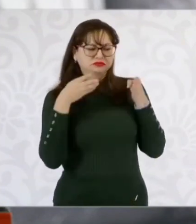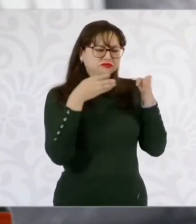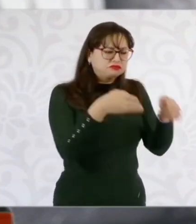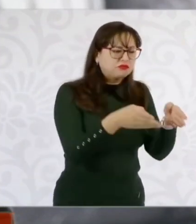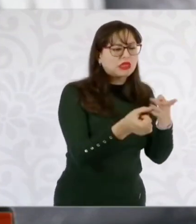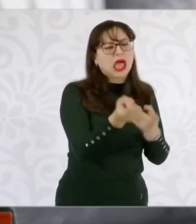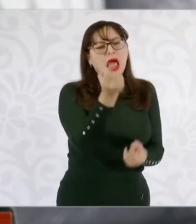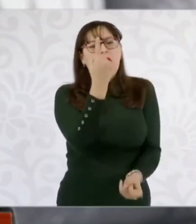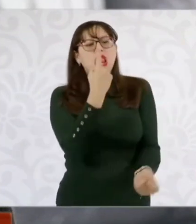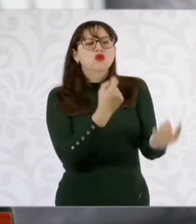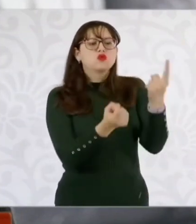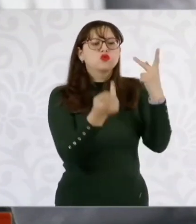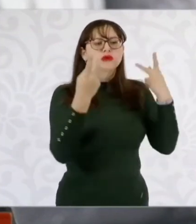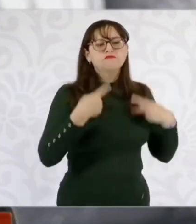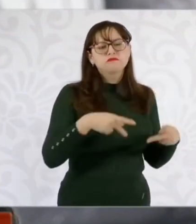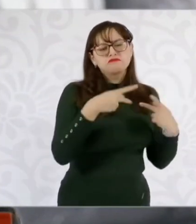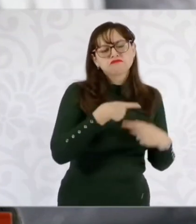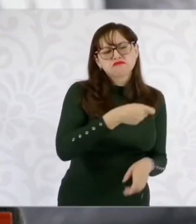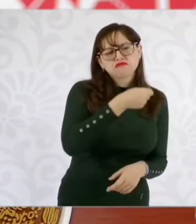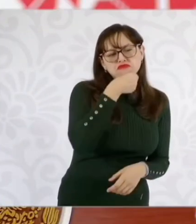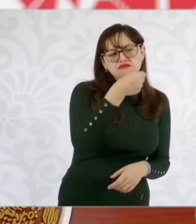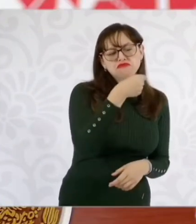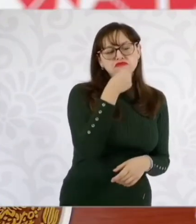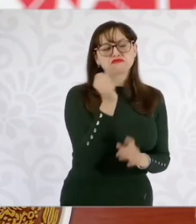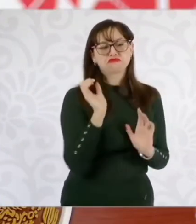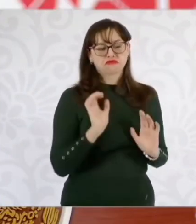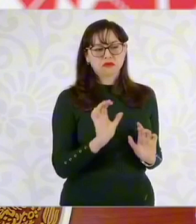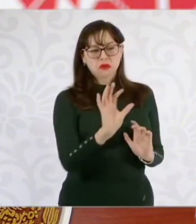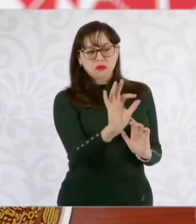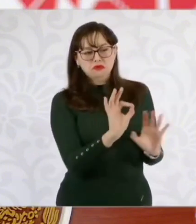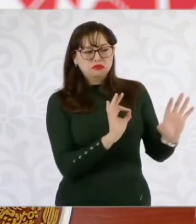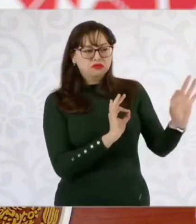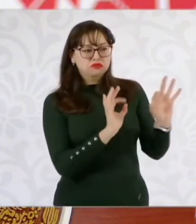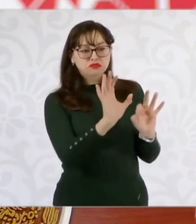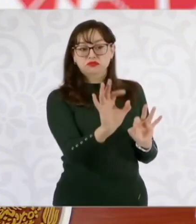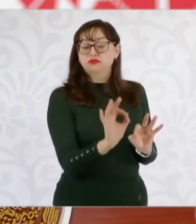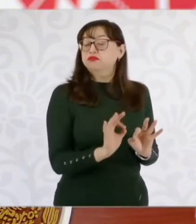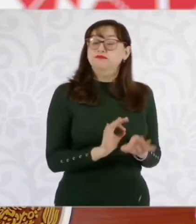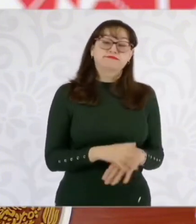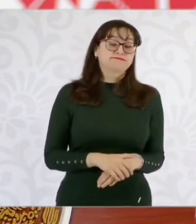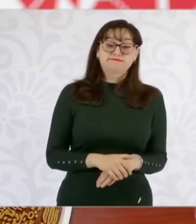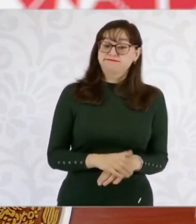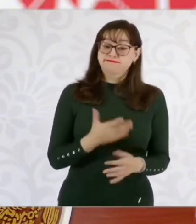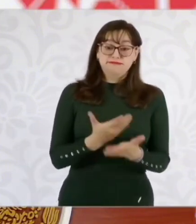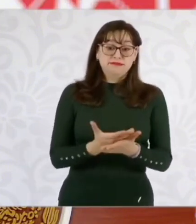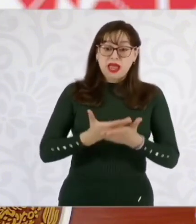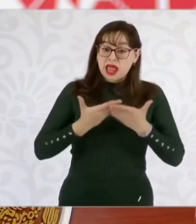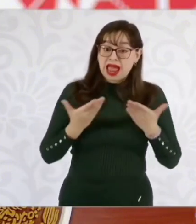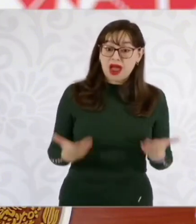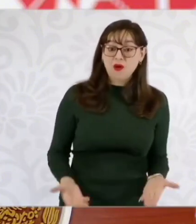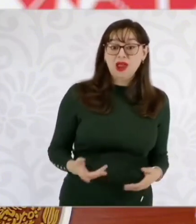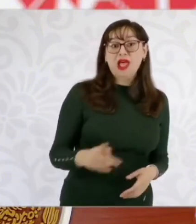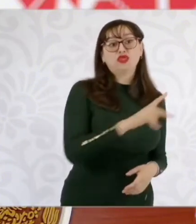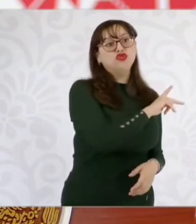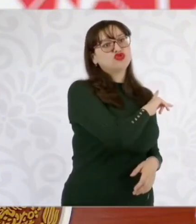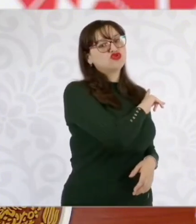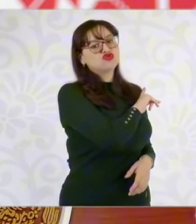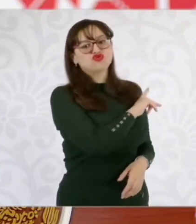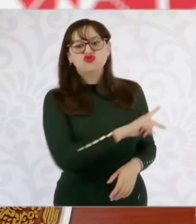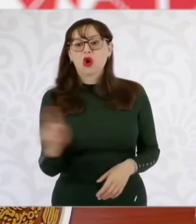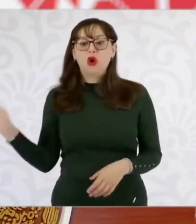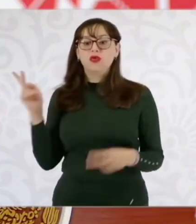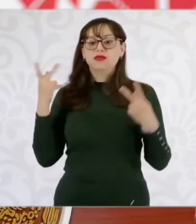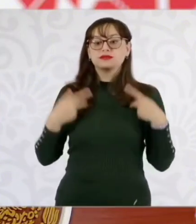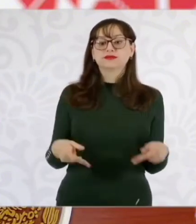mayores, ahora se estableció como derecho que los adultos mayores gocen de una pensión